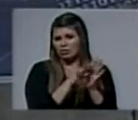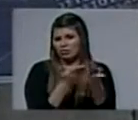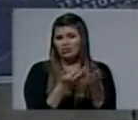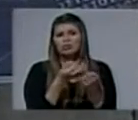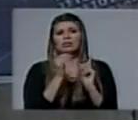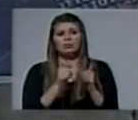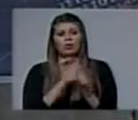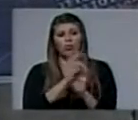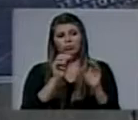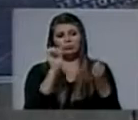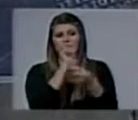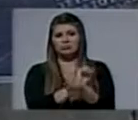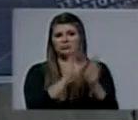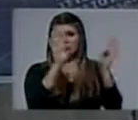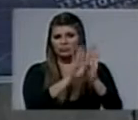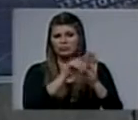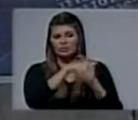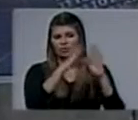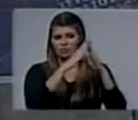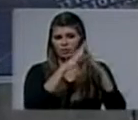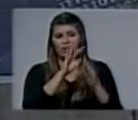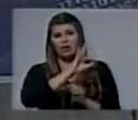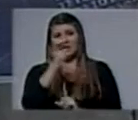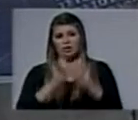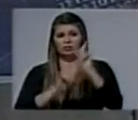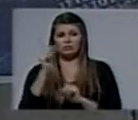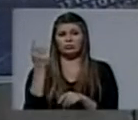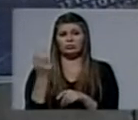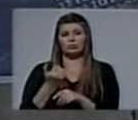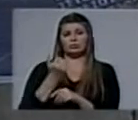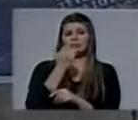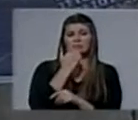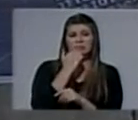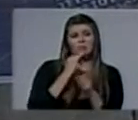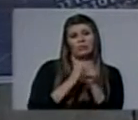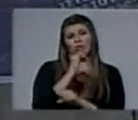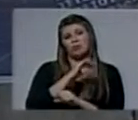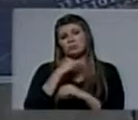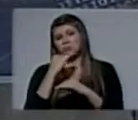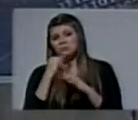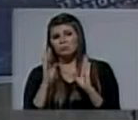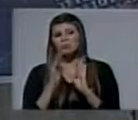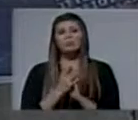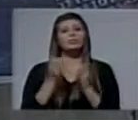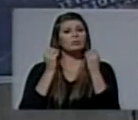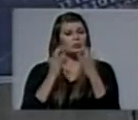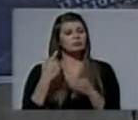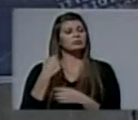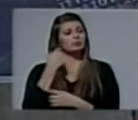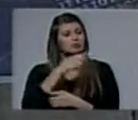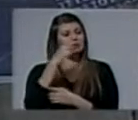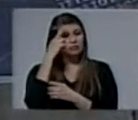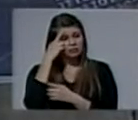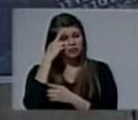encerrados en una pieza. Tal vez abusados y abusadas sexualmente. Y recordemos que